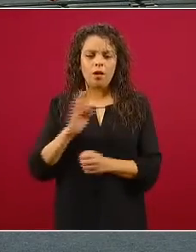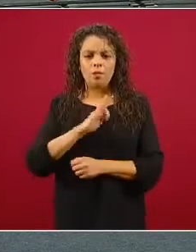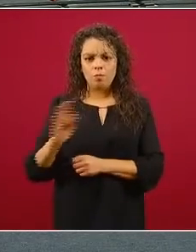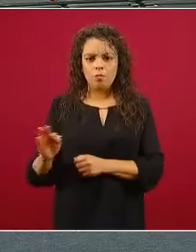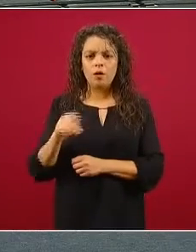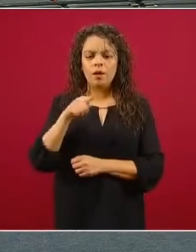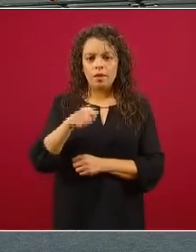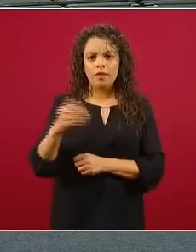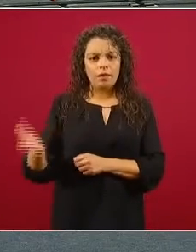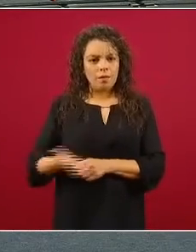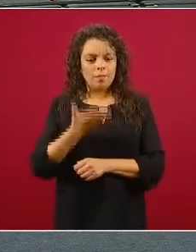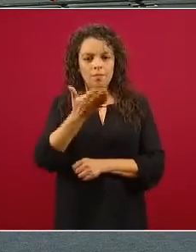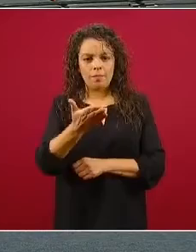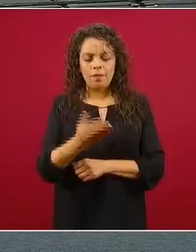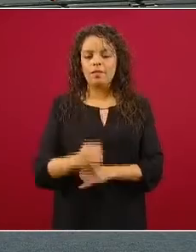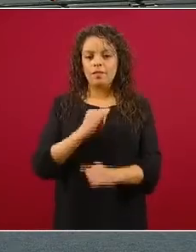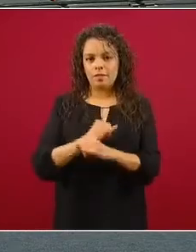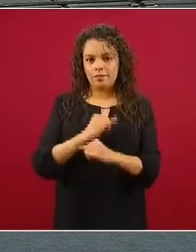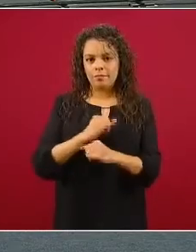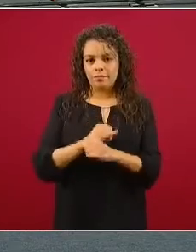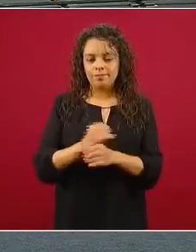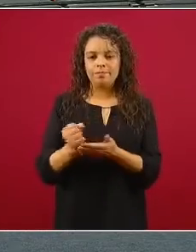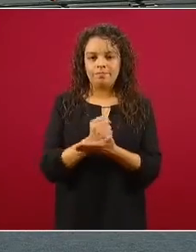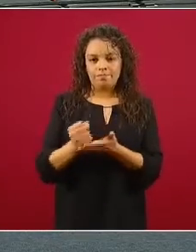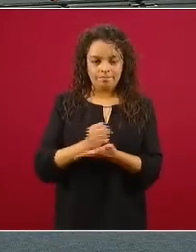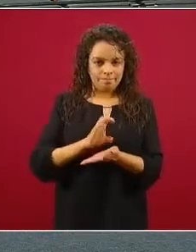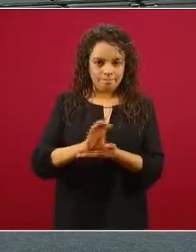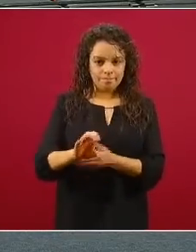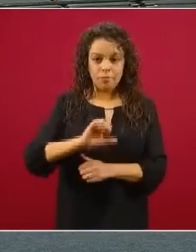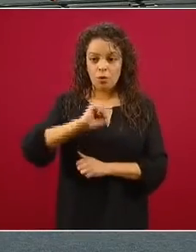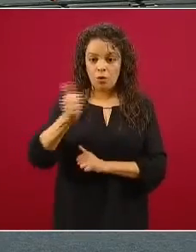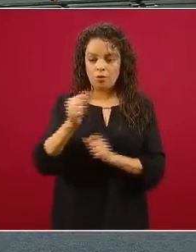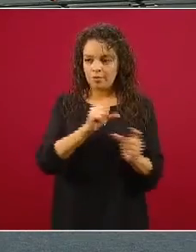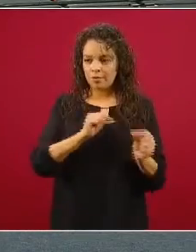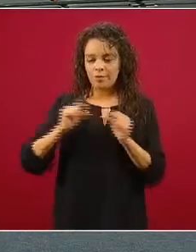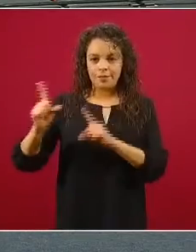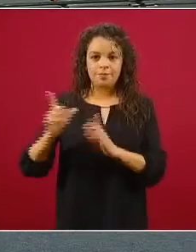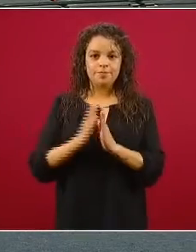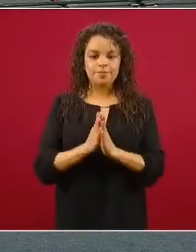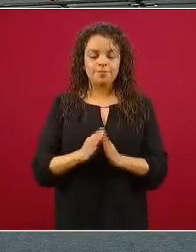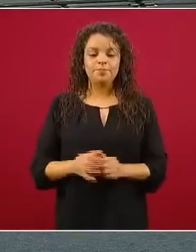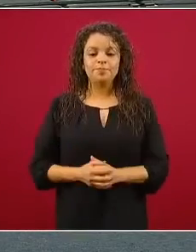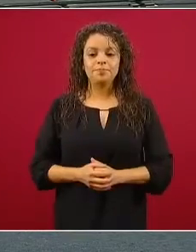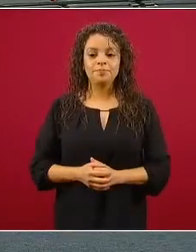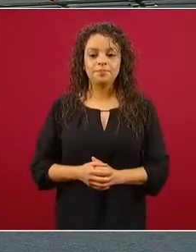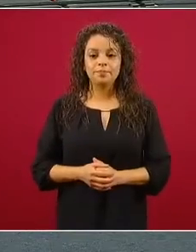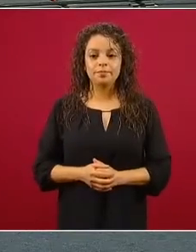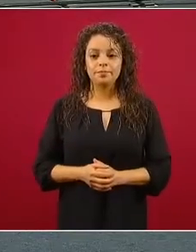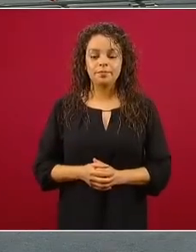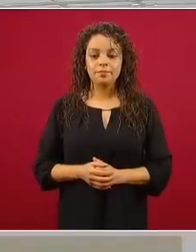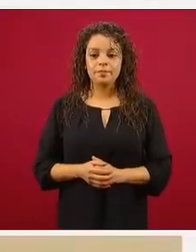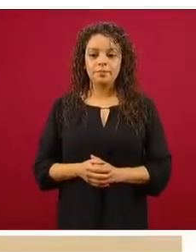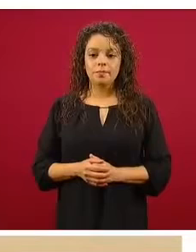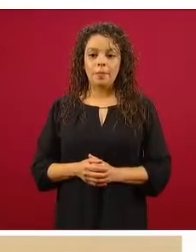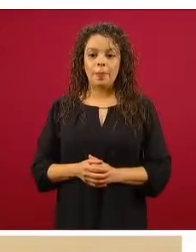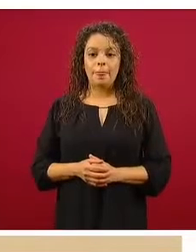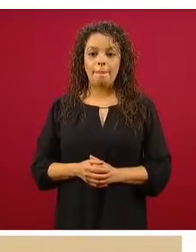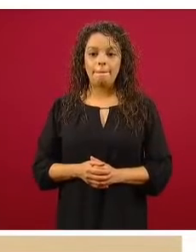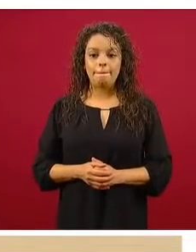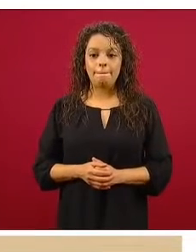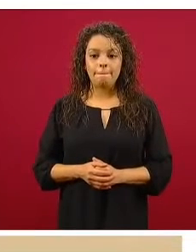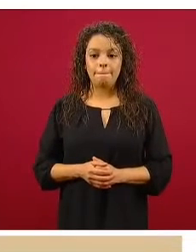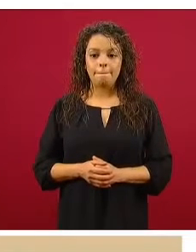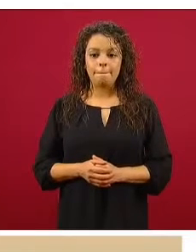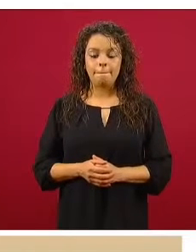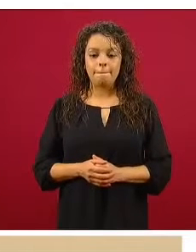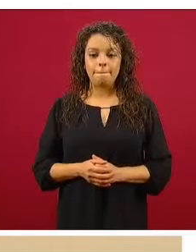soliciten su crédito. La siguiente, por favor. Hoy quiero platicarles de un… bueno, esta es la evolución de cómo se han ido